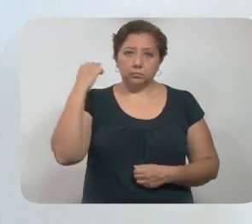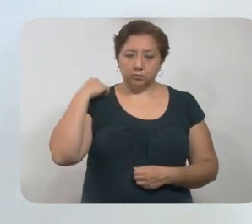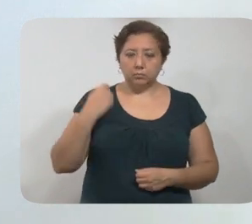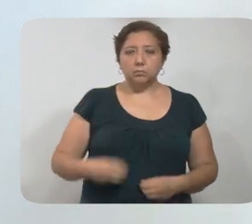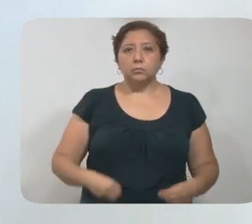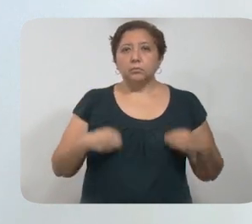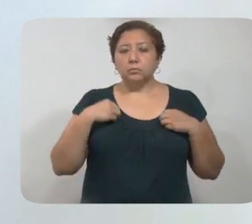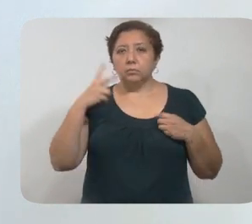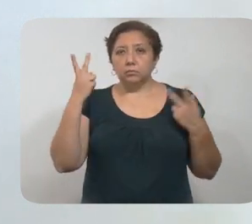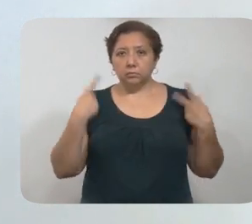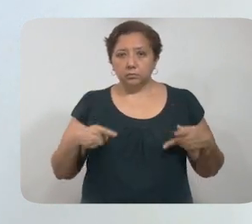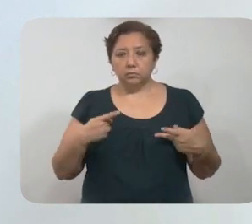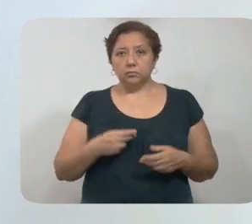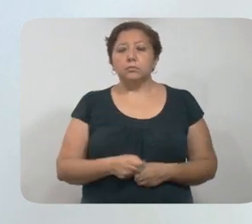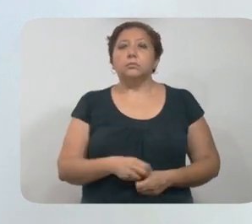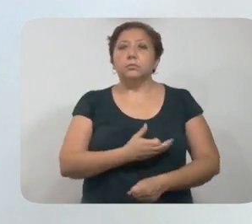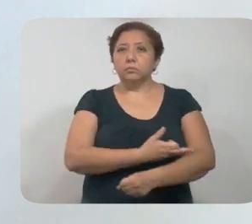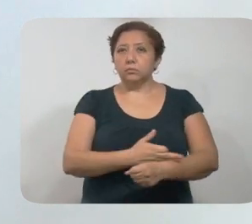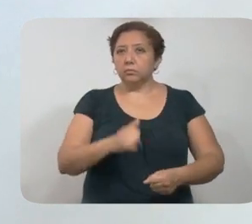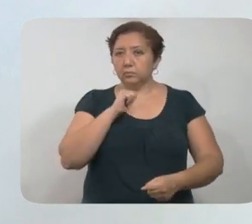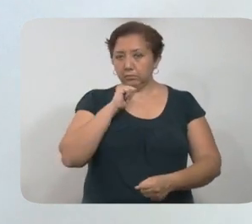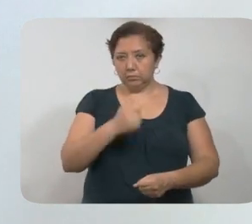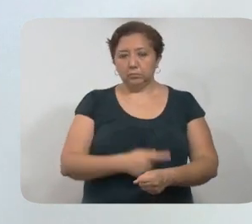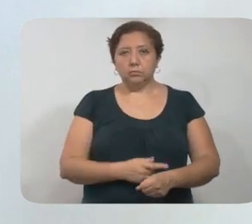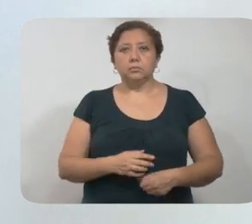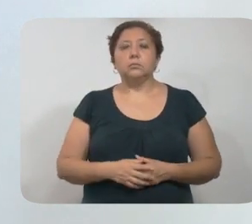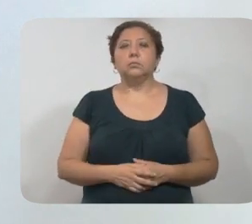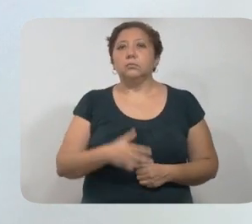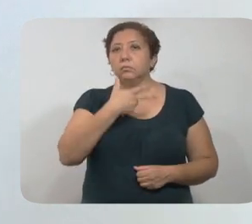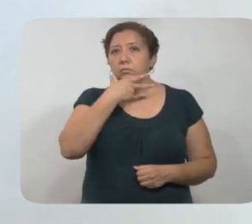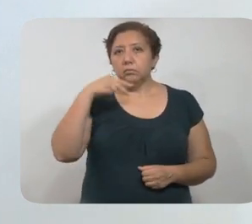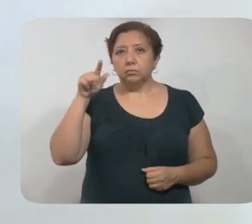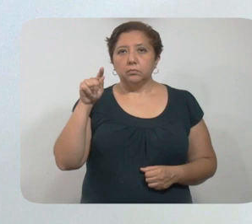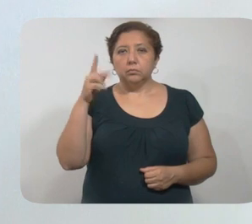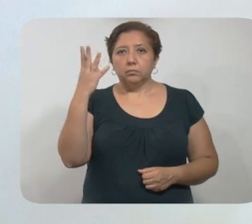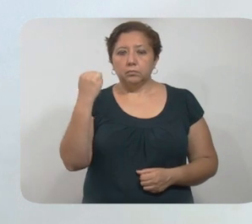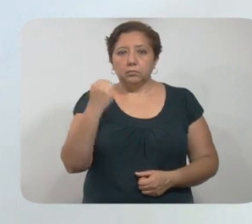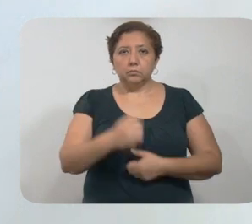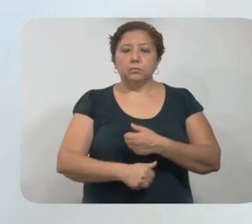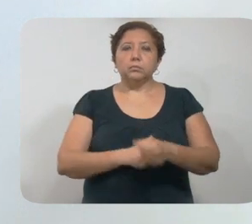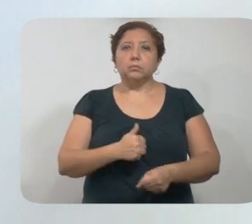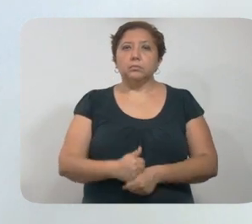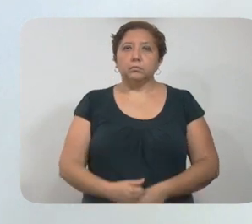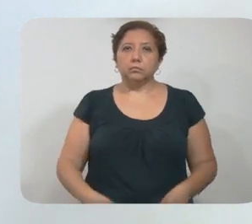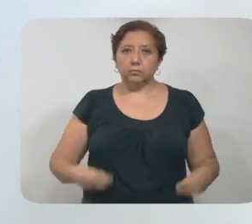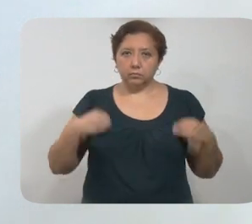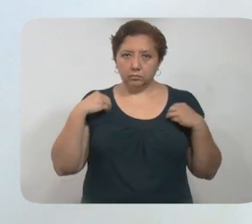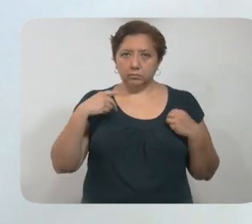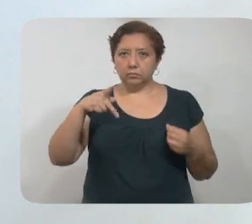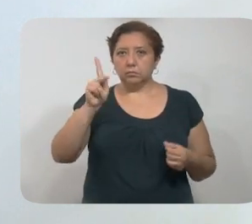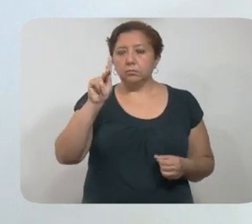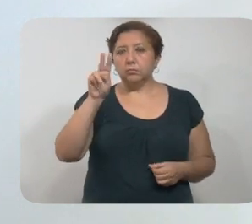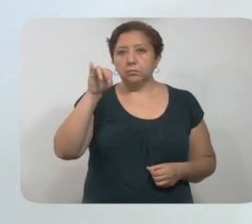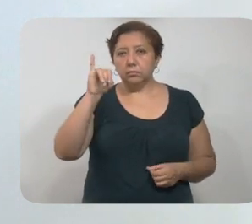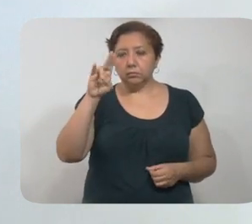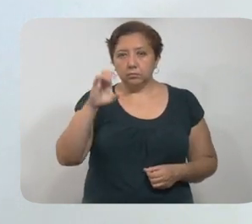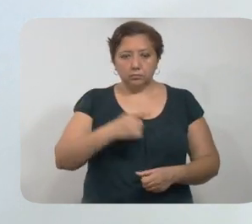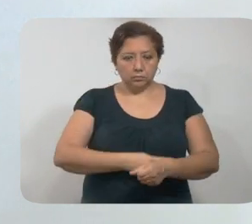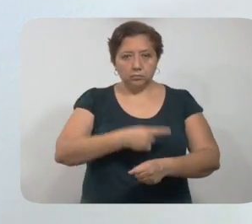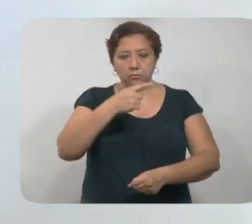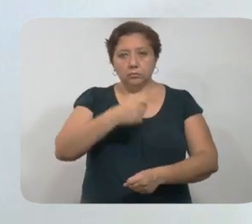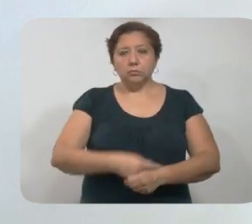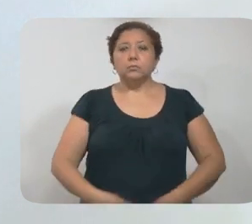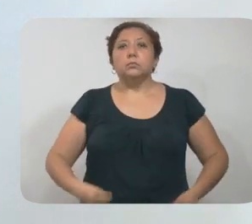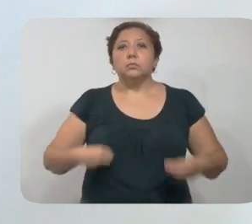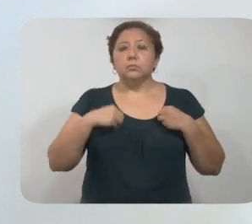Vivía con dos personas, ambas asintomáticas. Hombre de 79 años, originario y residente de Quinchil, con hipertensión.